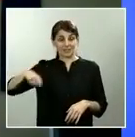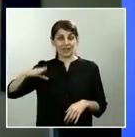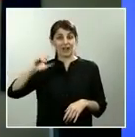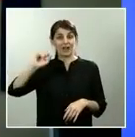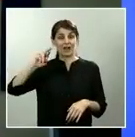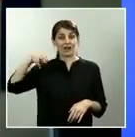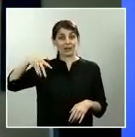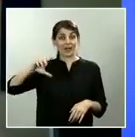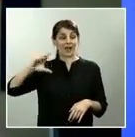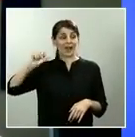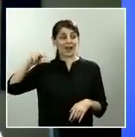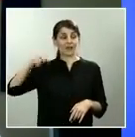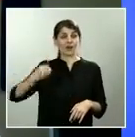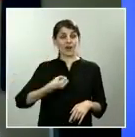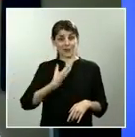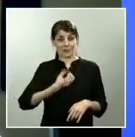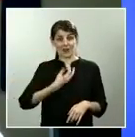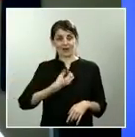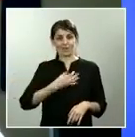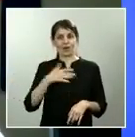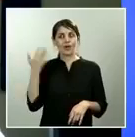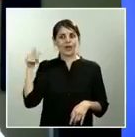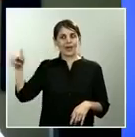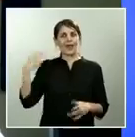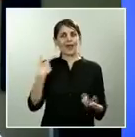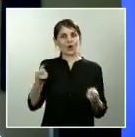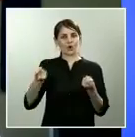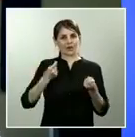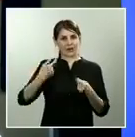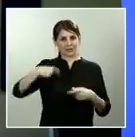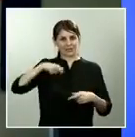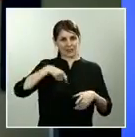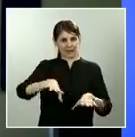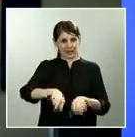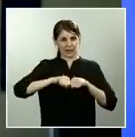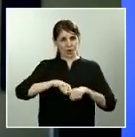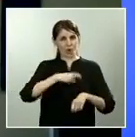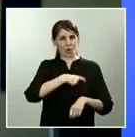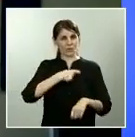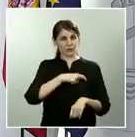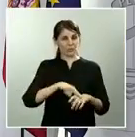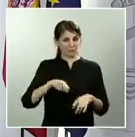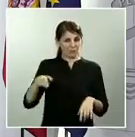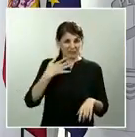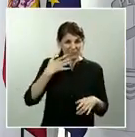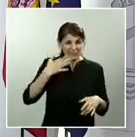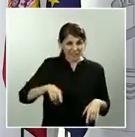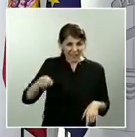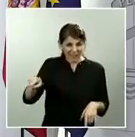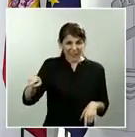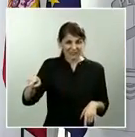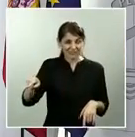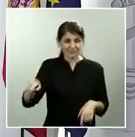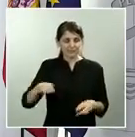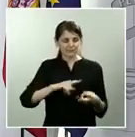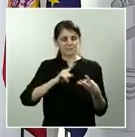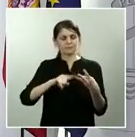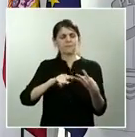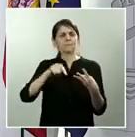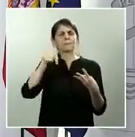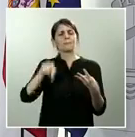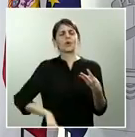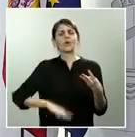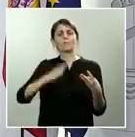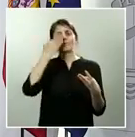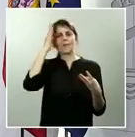esto quiere decir que será ella quien presida la comisión. Por otro lado, hoy Pablo Casado ha anunciado que el miércoles exigirá al Gobierno